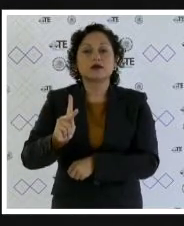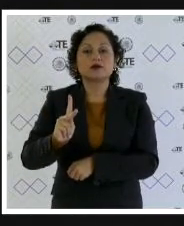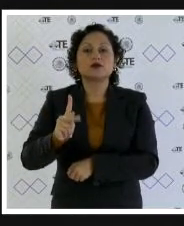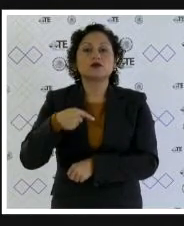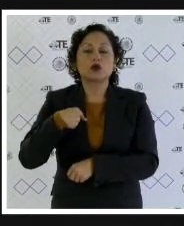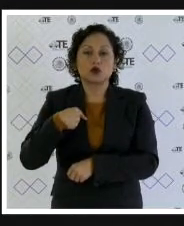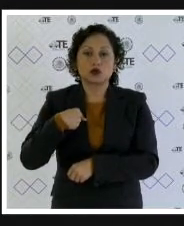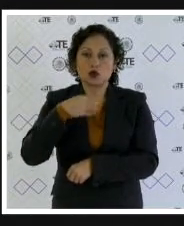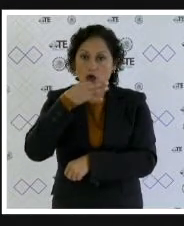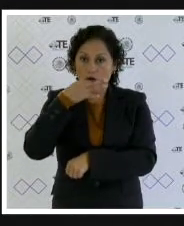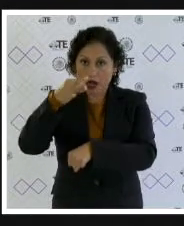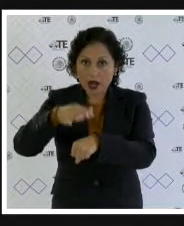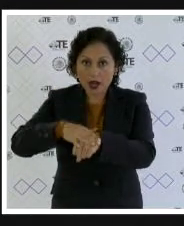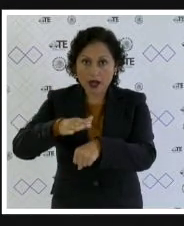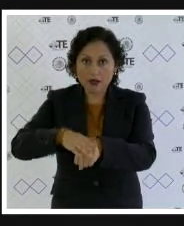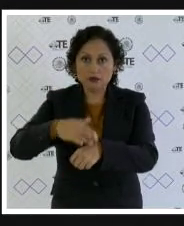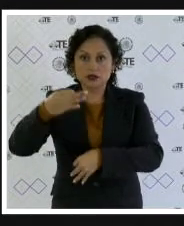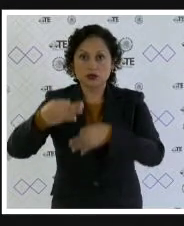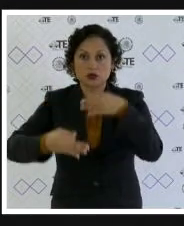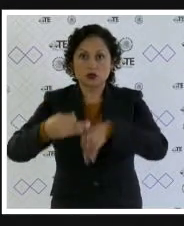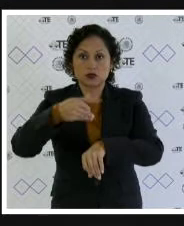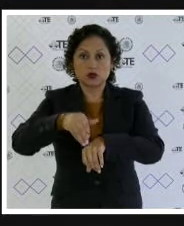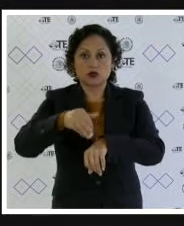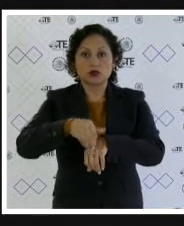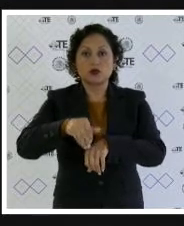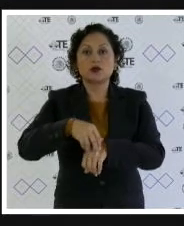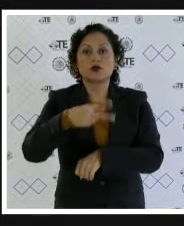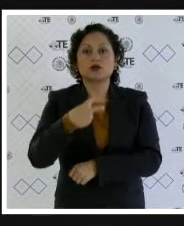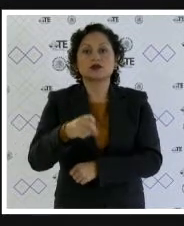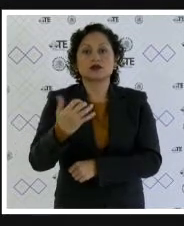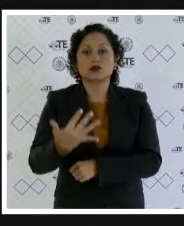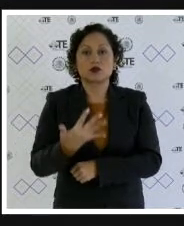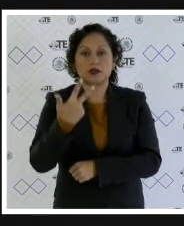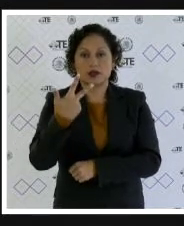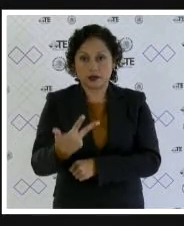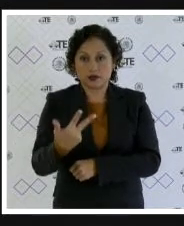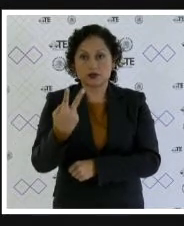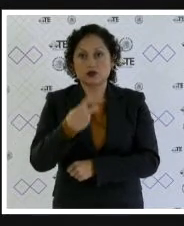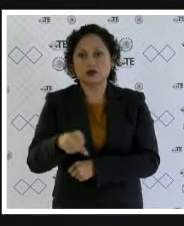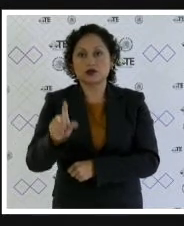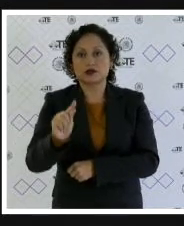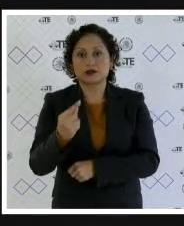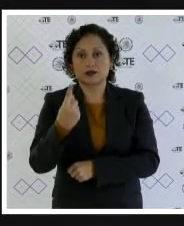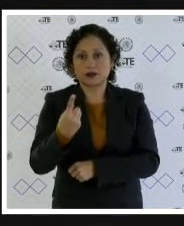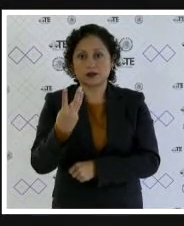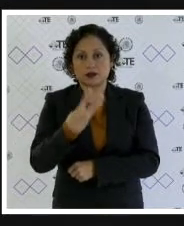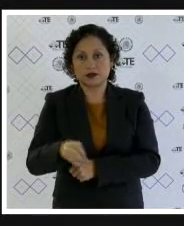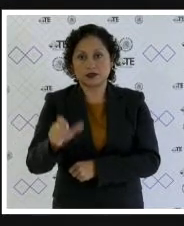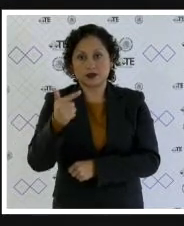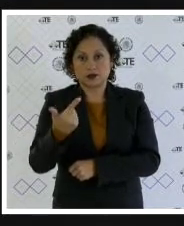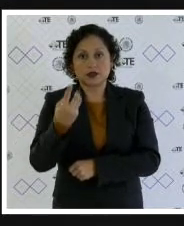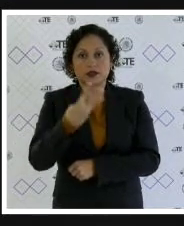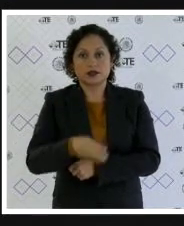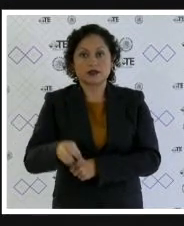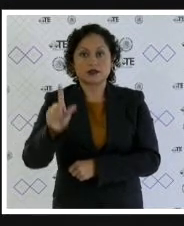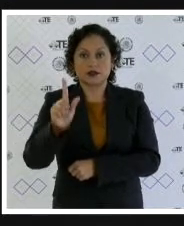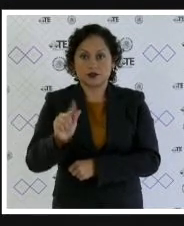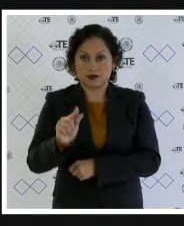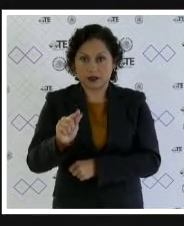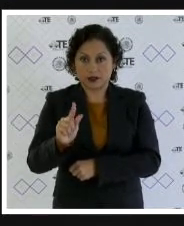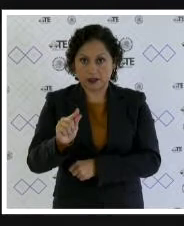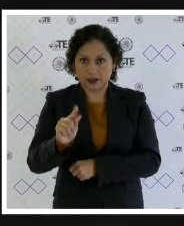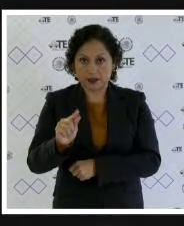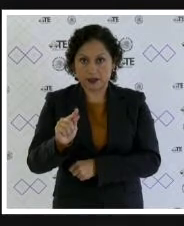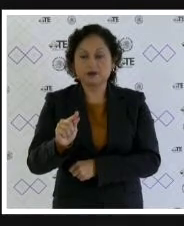de que respecto de los juicios electorales doscientos cincuenta y ocho doscientos setenta y uno trescientos siete y trescientos setenta voy a